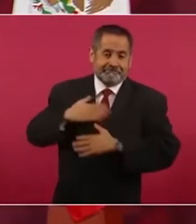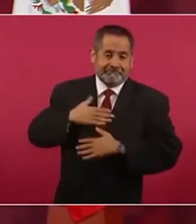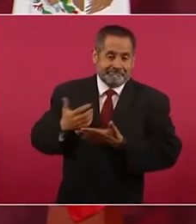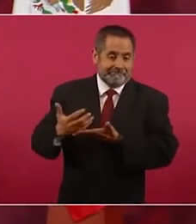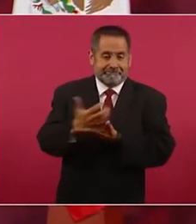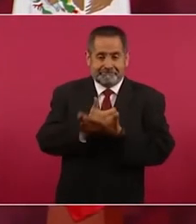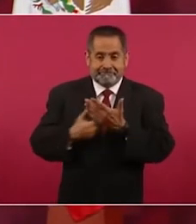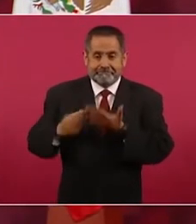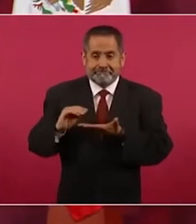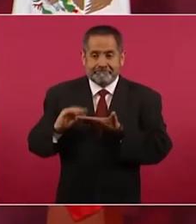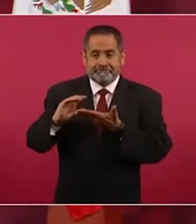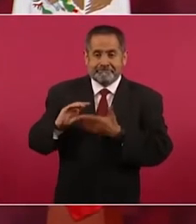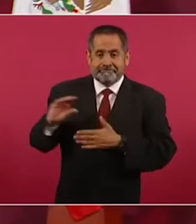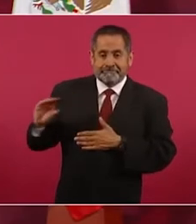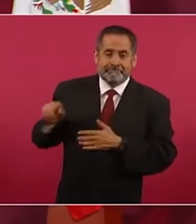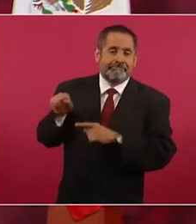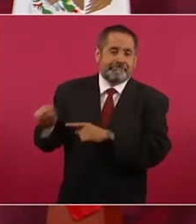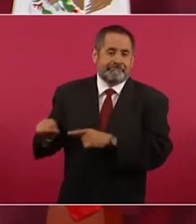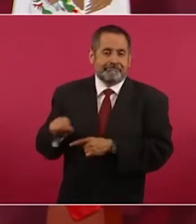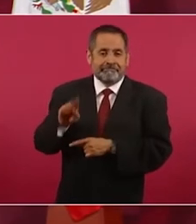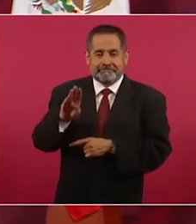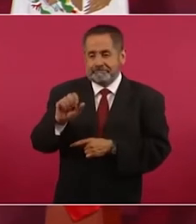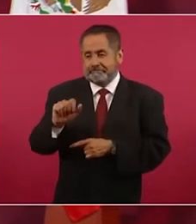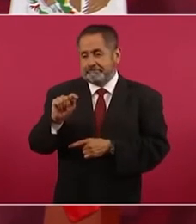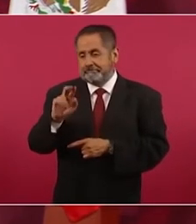mis ingresos es Beatriz